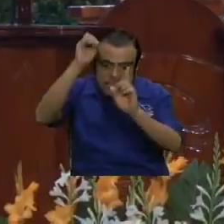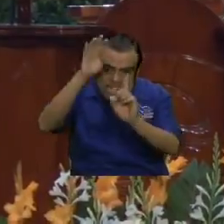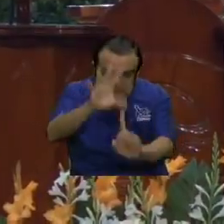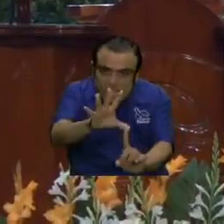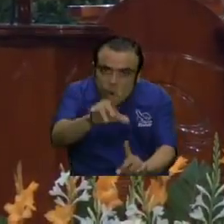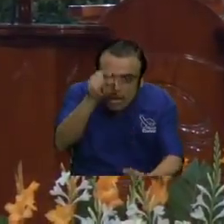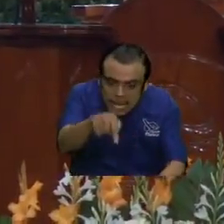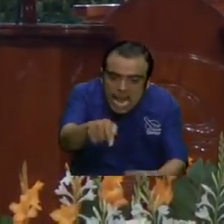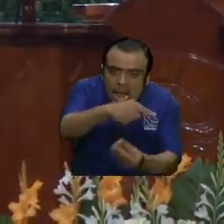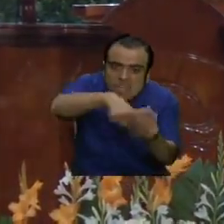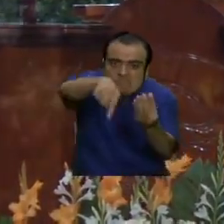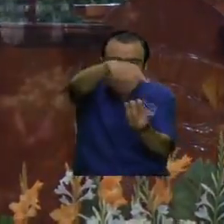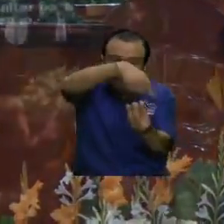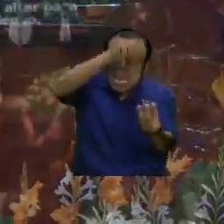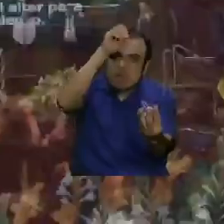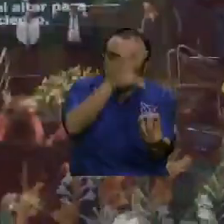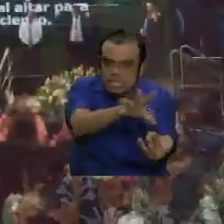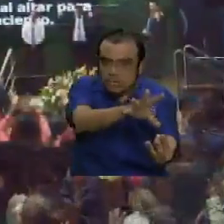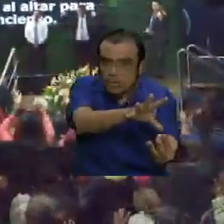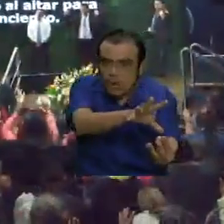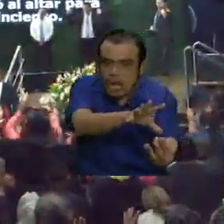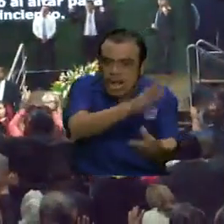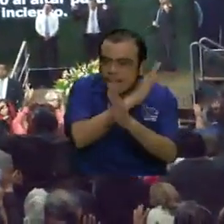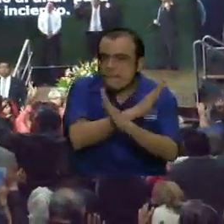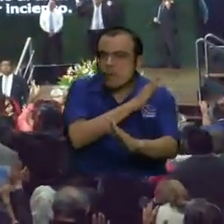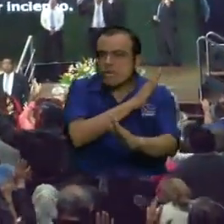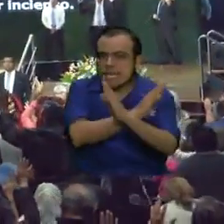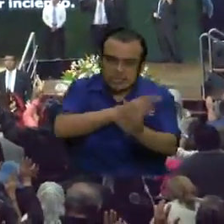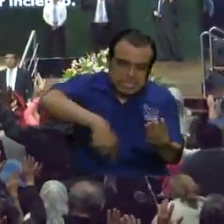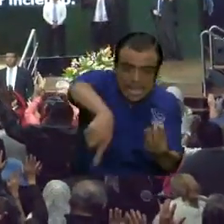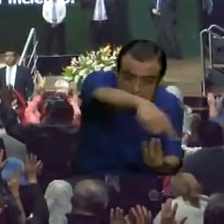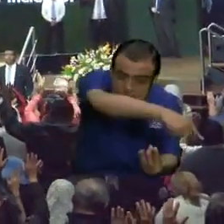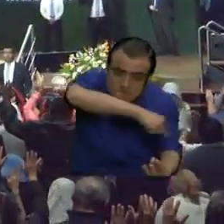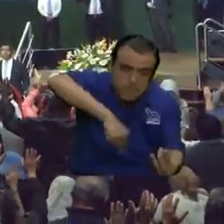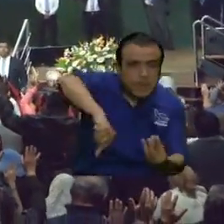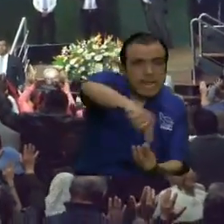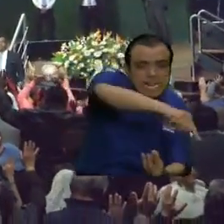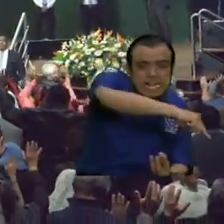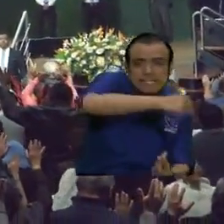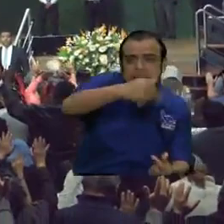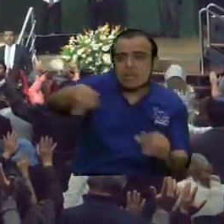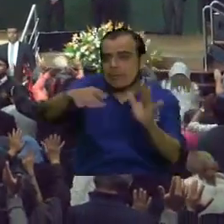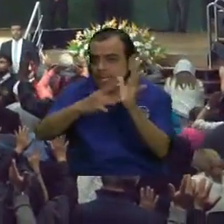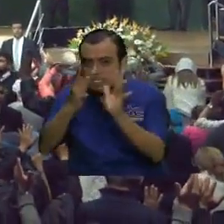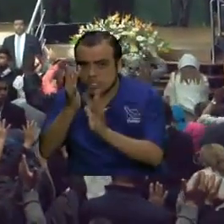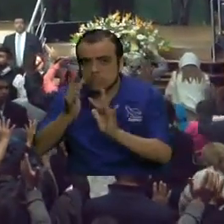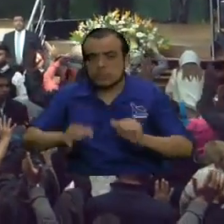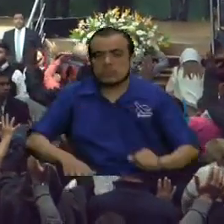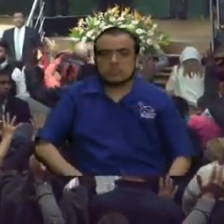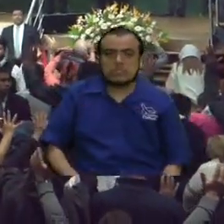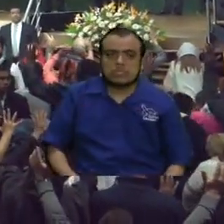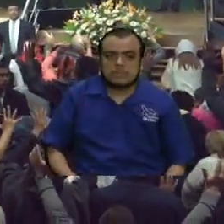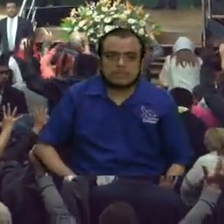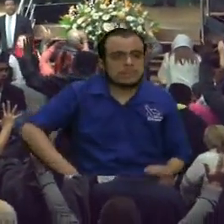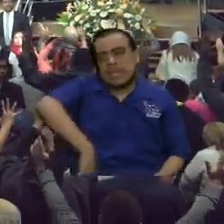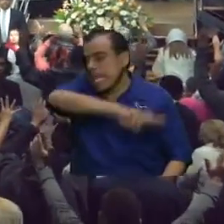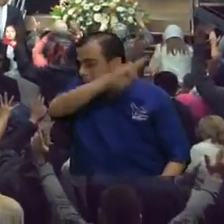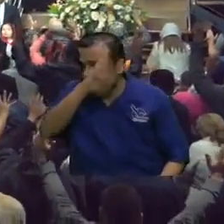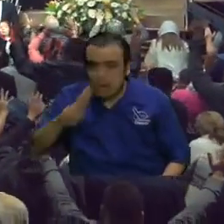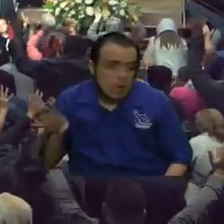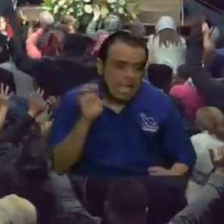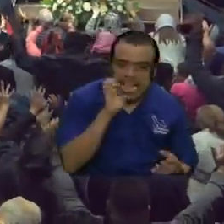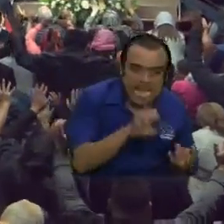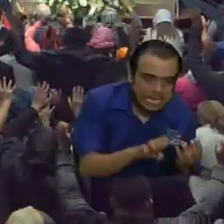familias que sean protegidas que sean envueltas Señor en el nombre de Jesús que nunca sean